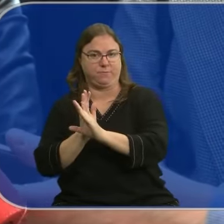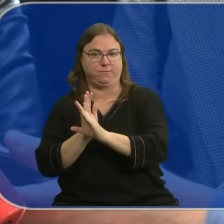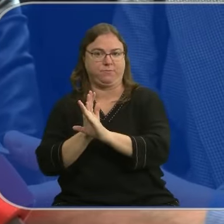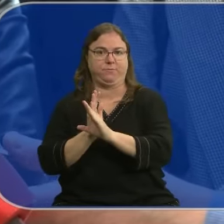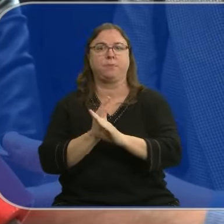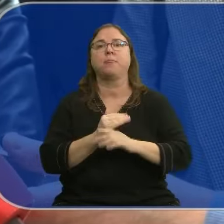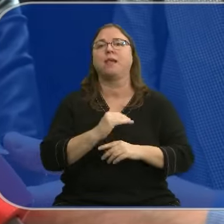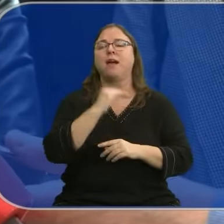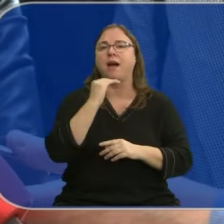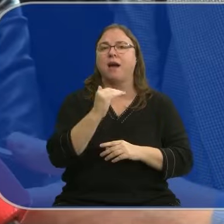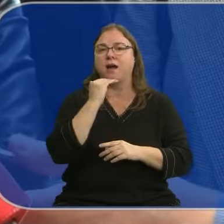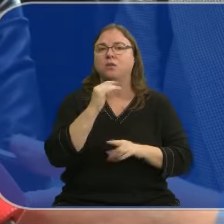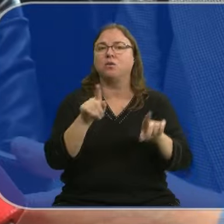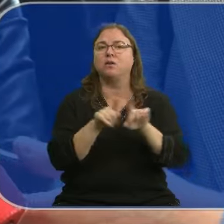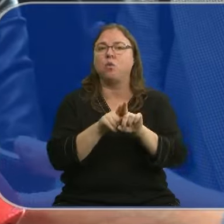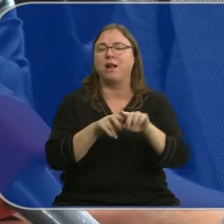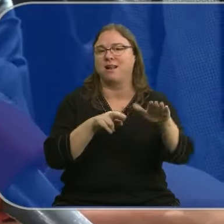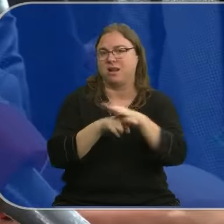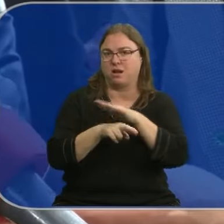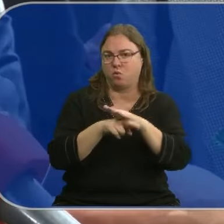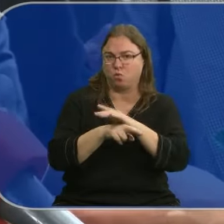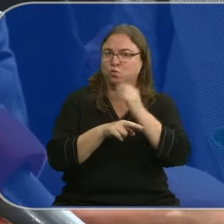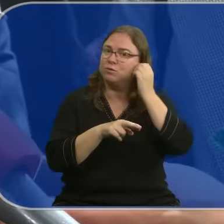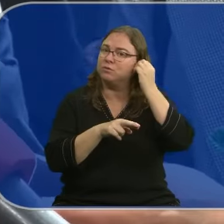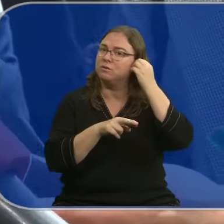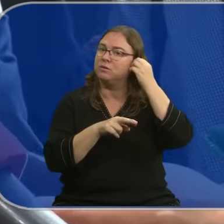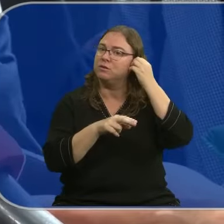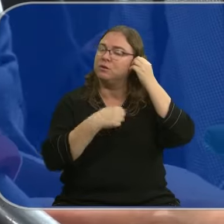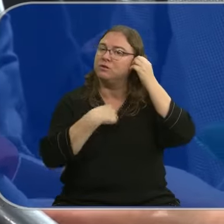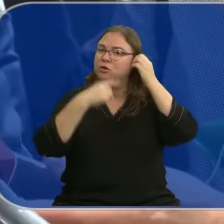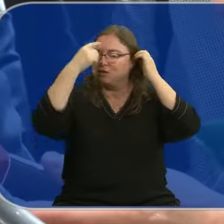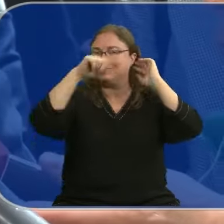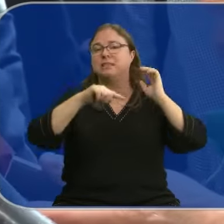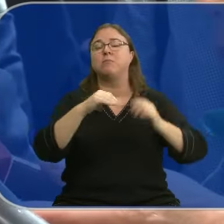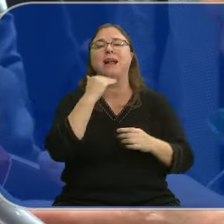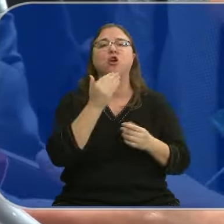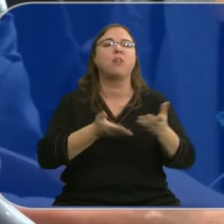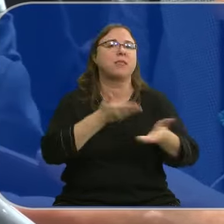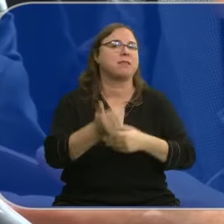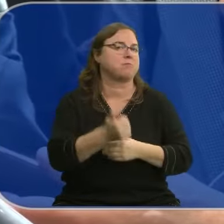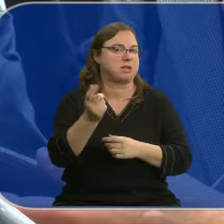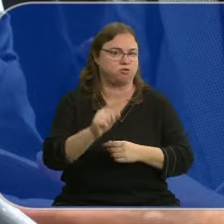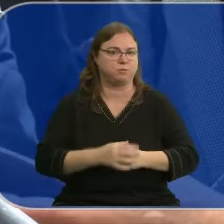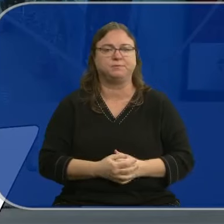de disponer de los medios. De momento que yo conozca no tenemos ninguna demanda más.